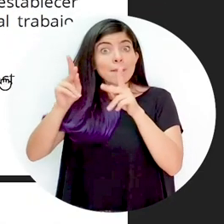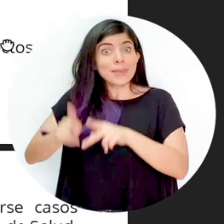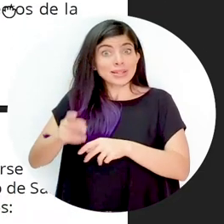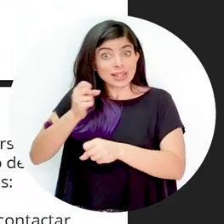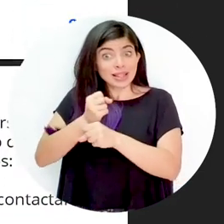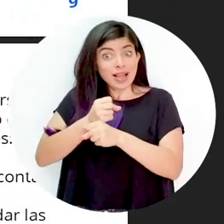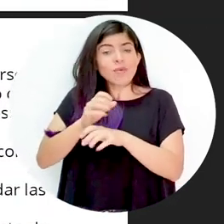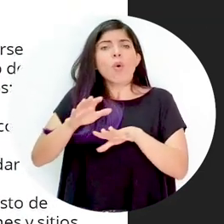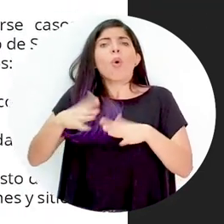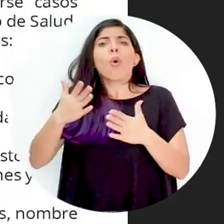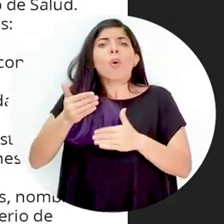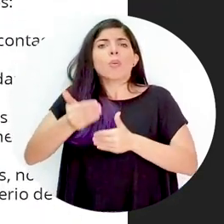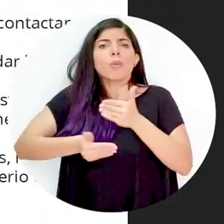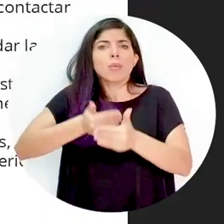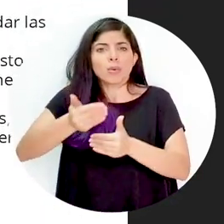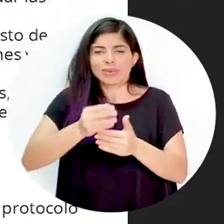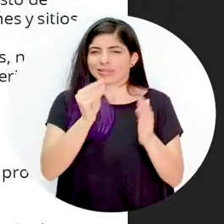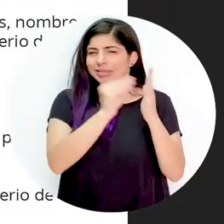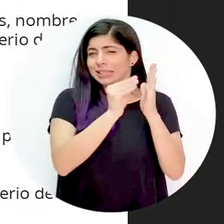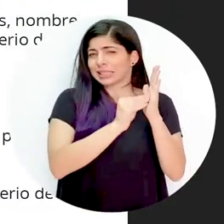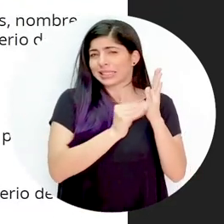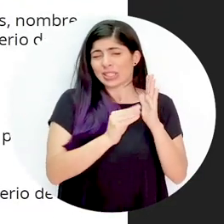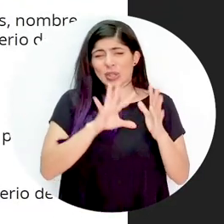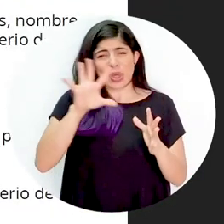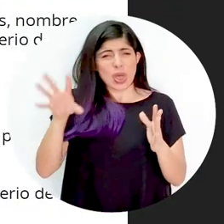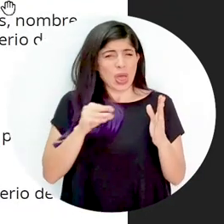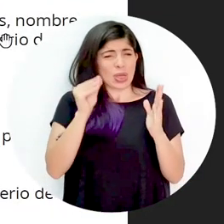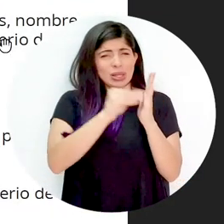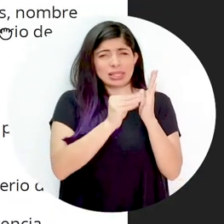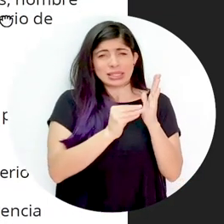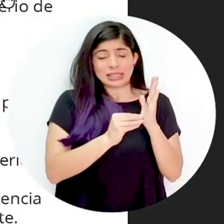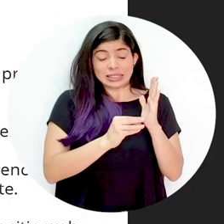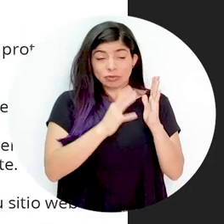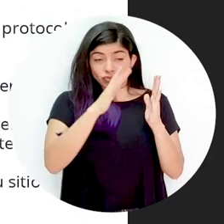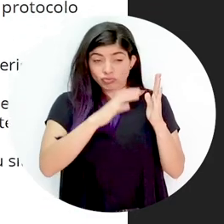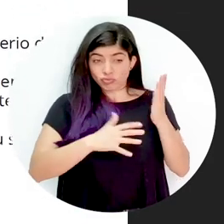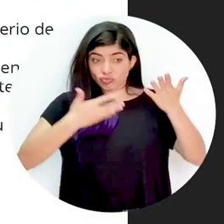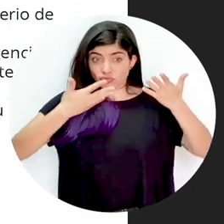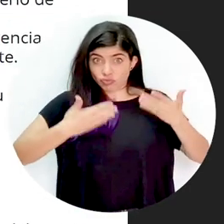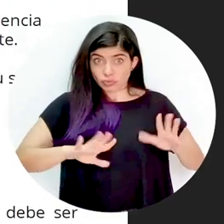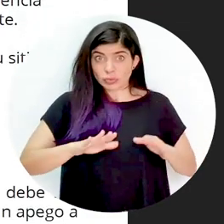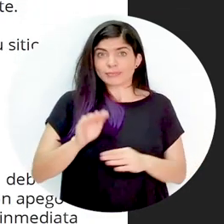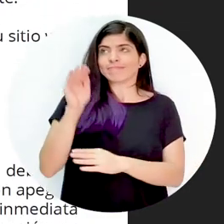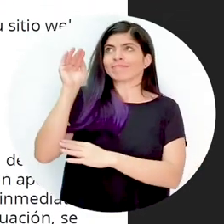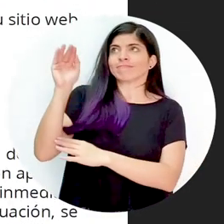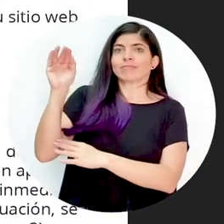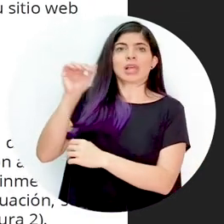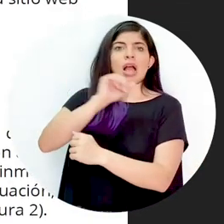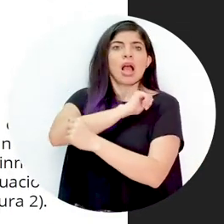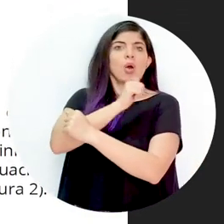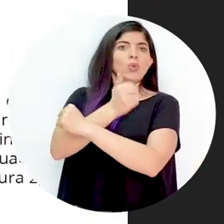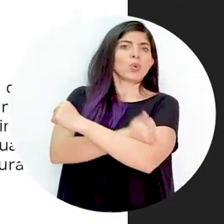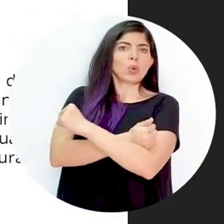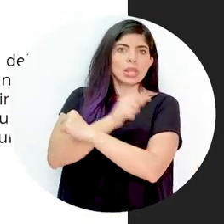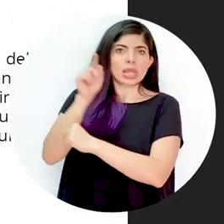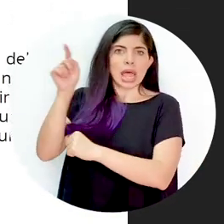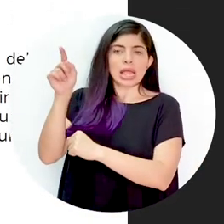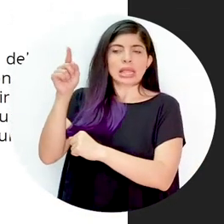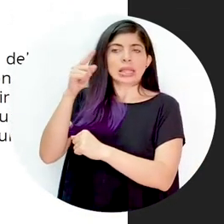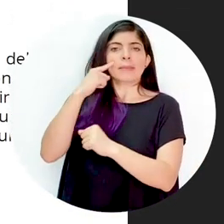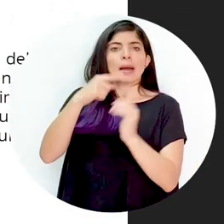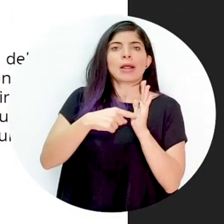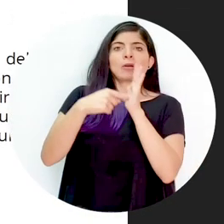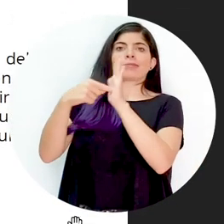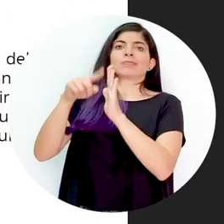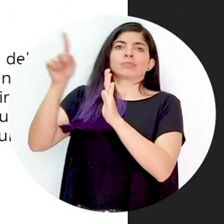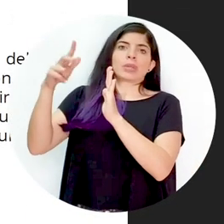alguna persona colaboradora. Una vez elaborado el protocolo, se debe comunicar a la autoridad competente